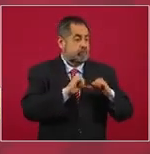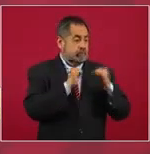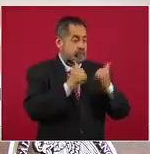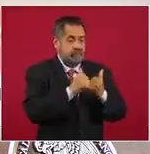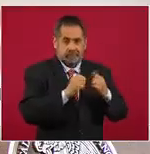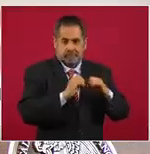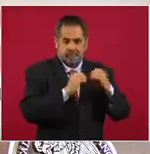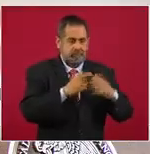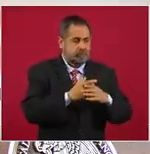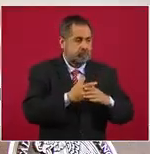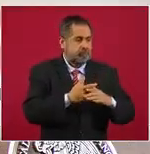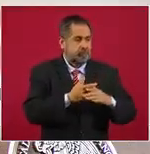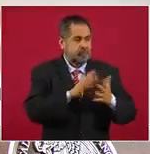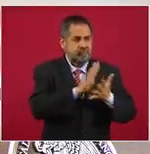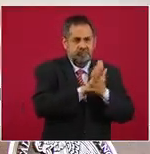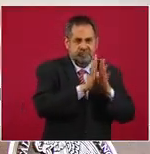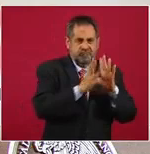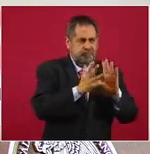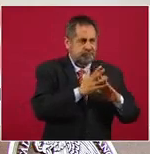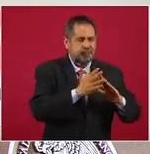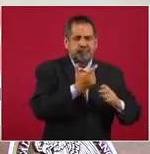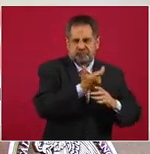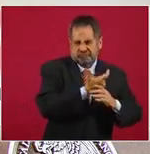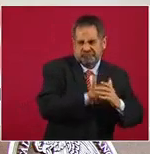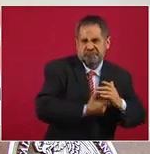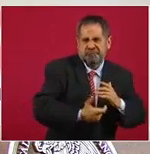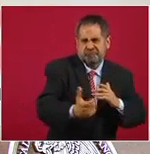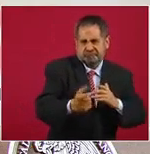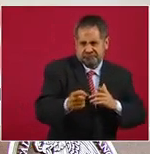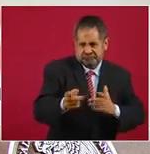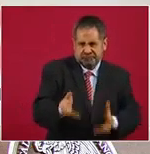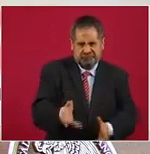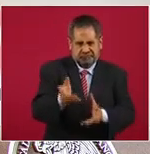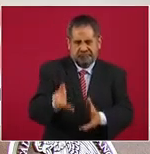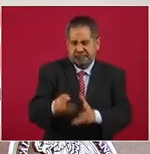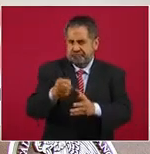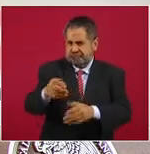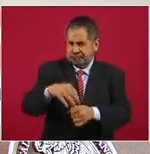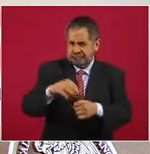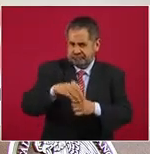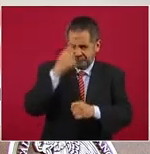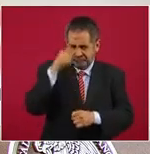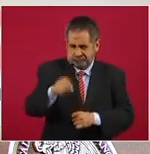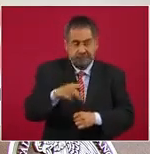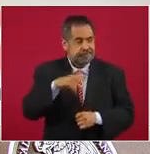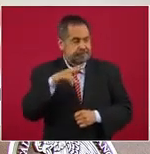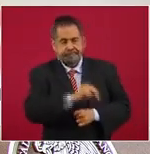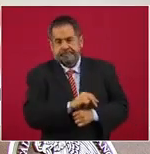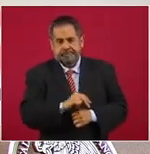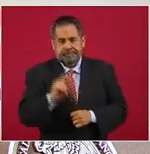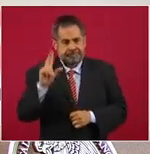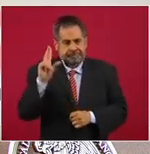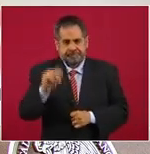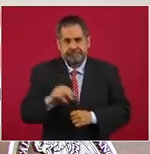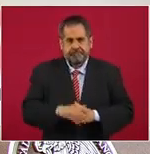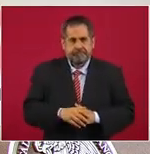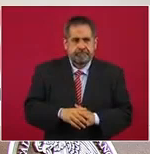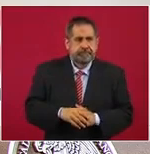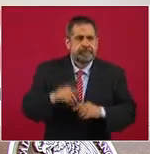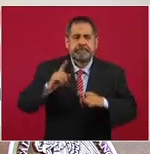Pero ¿quién es el que va a ayudar más? El ciudadano.